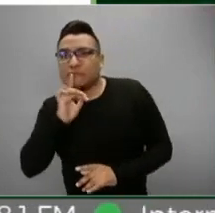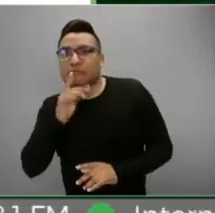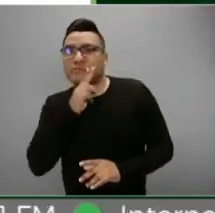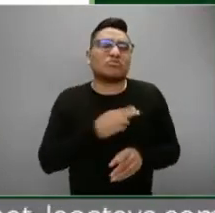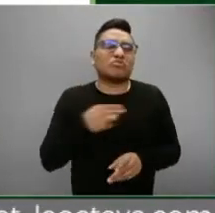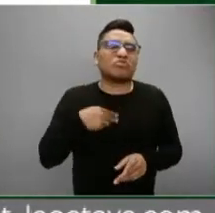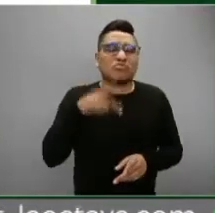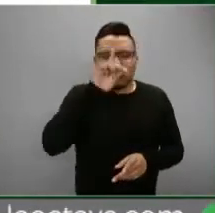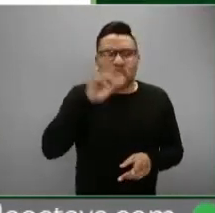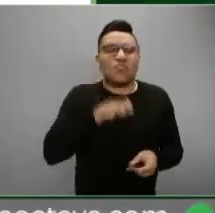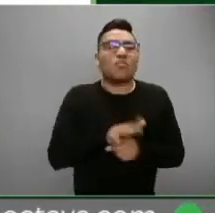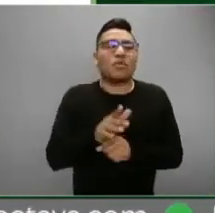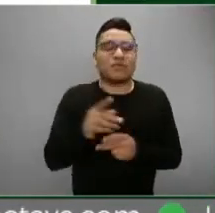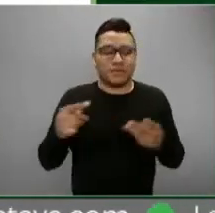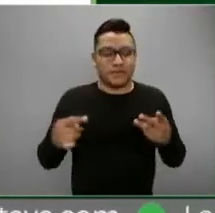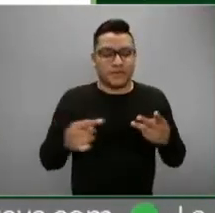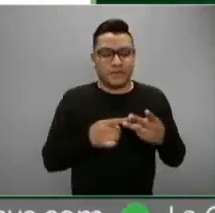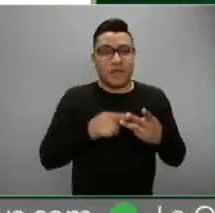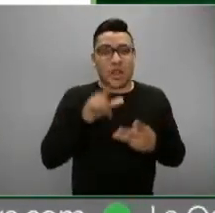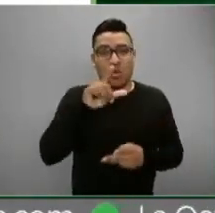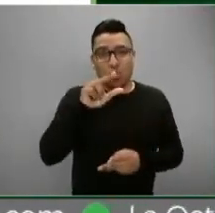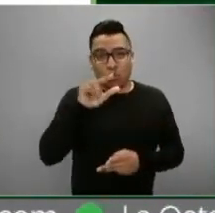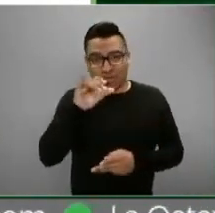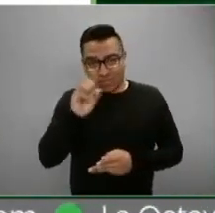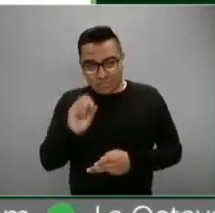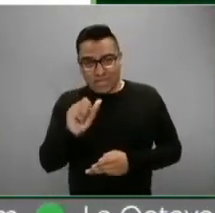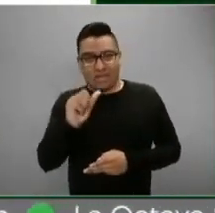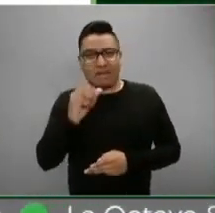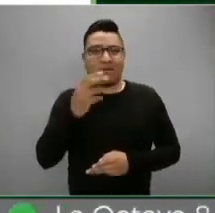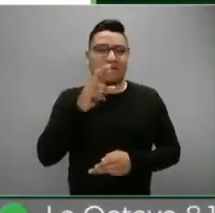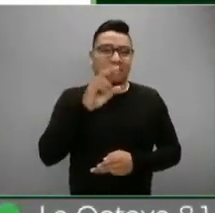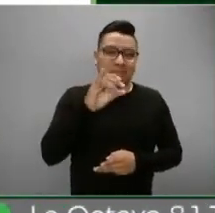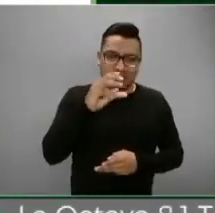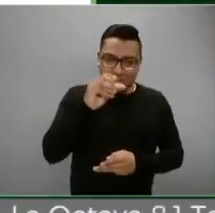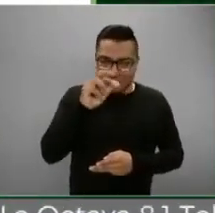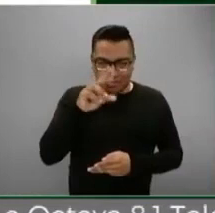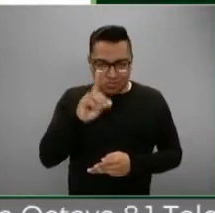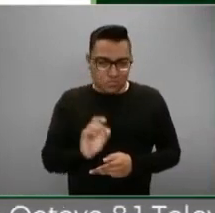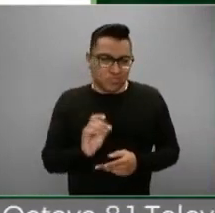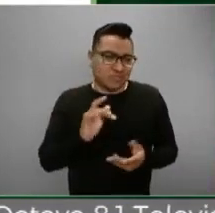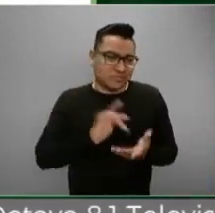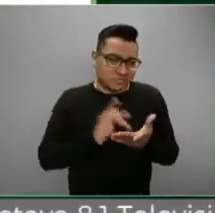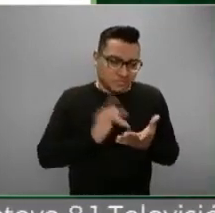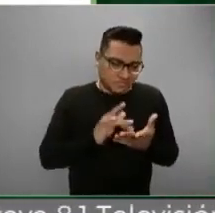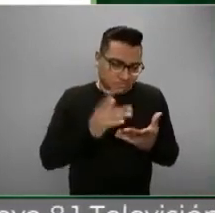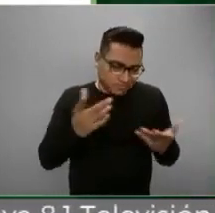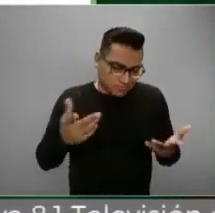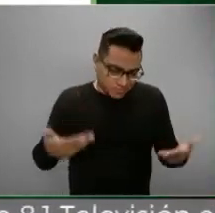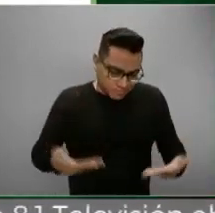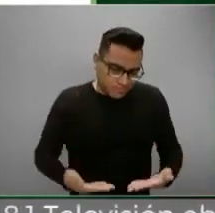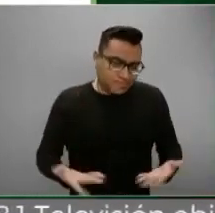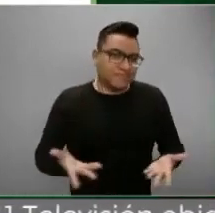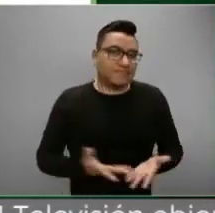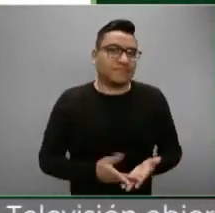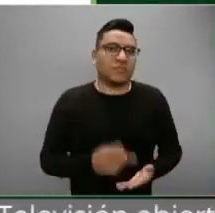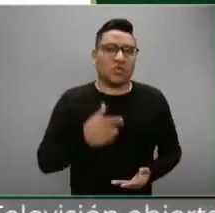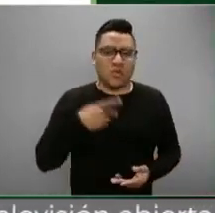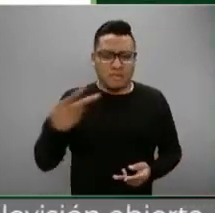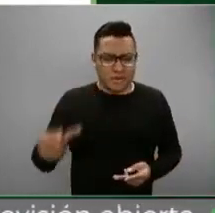redes sociales? Buenas noches, Luisa Cantú. Buenas noches, Ricardo, Rafael. Gracias por el espacio. Mi pregunta es la siguiente.